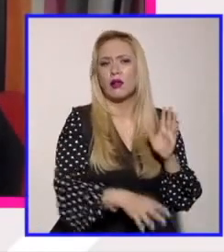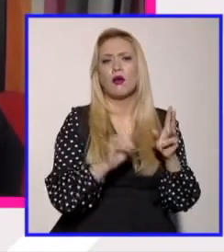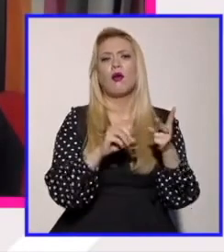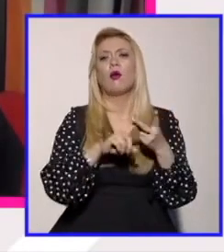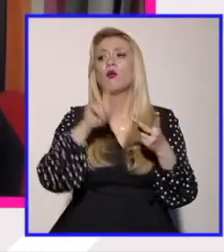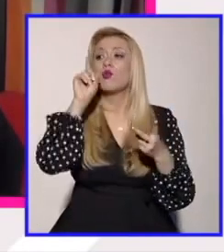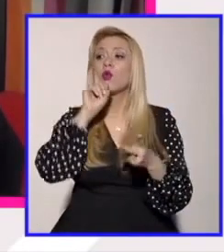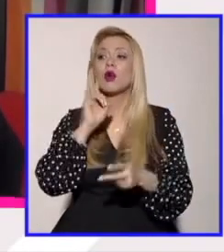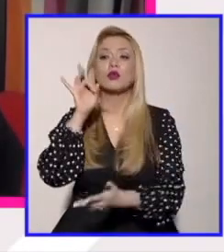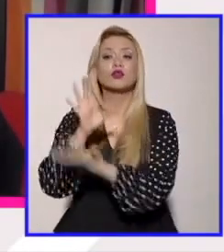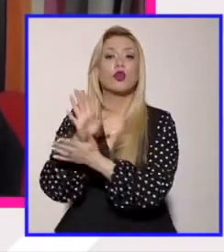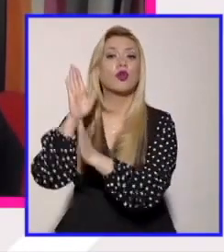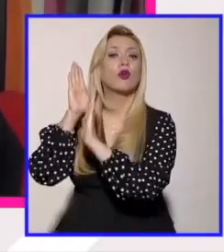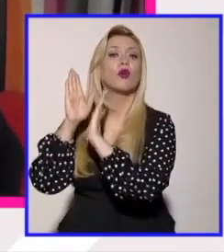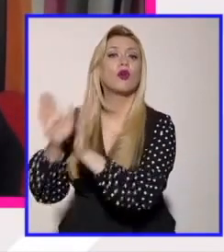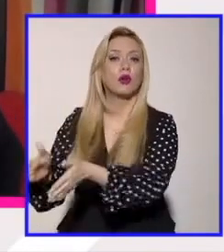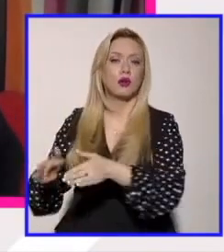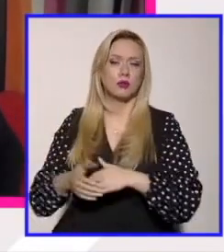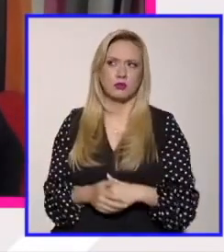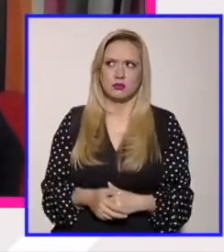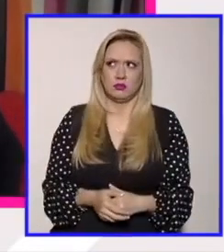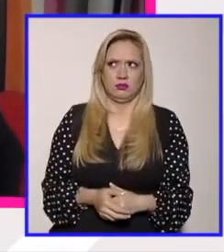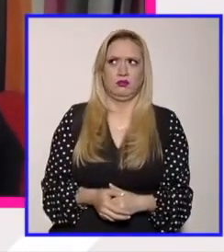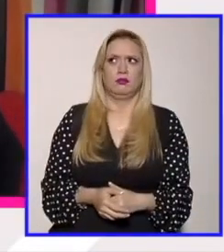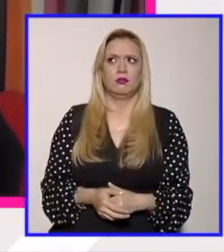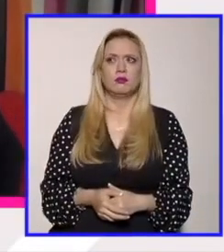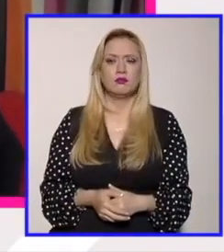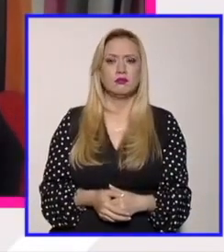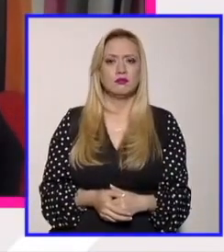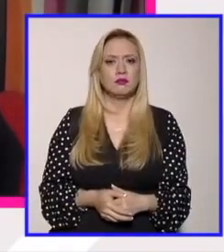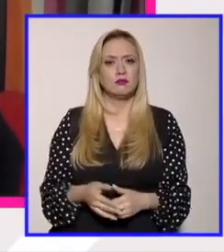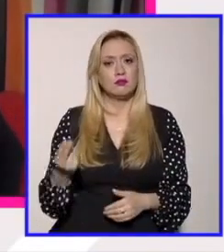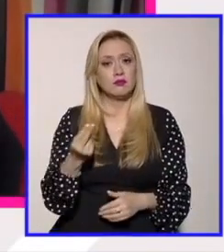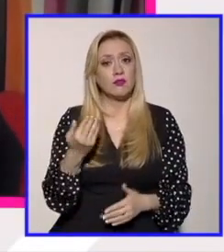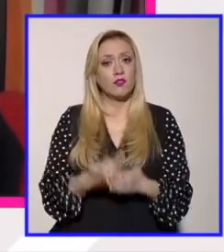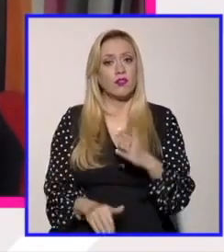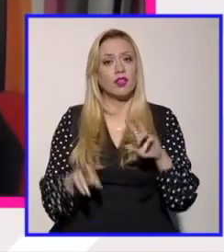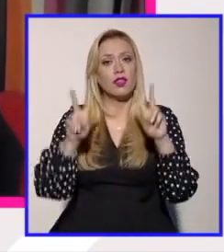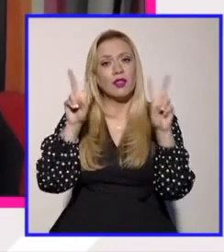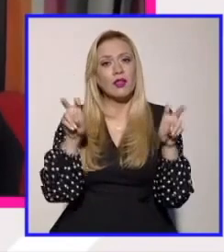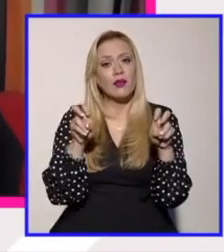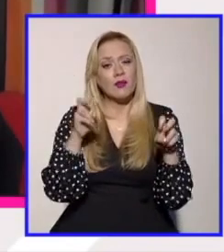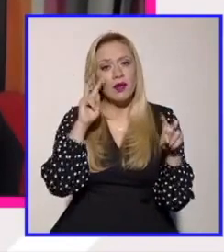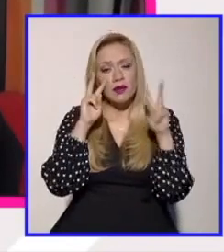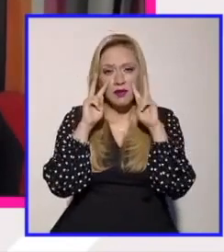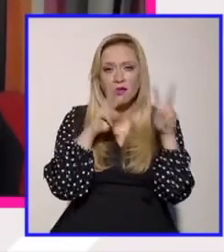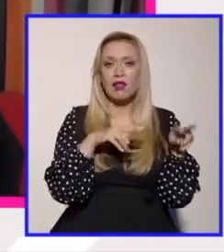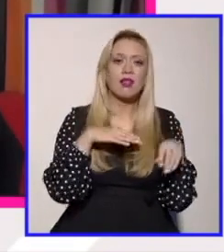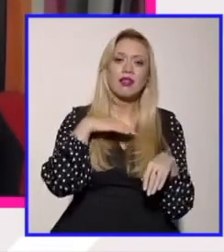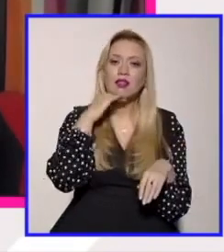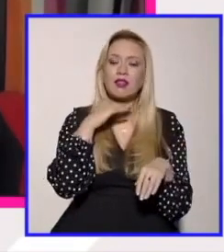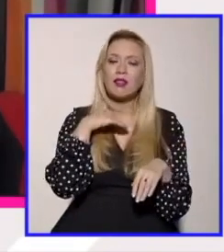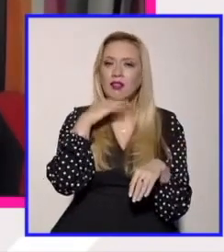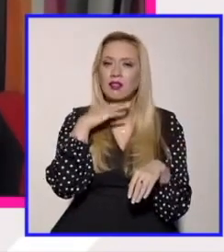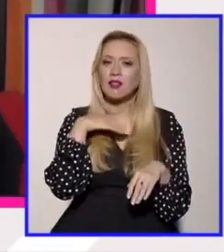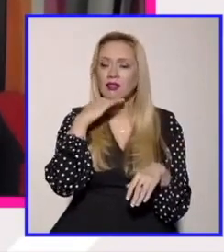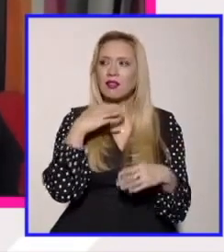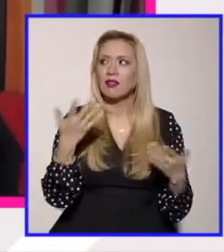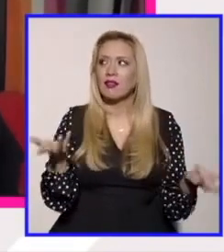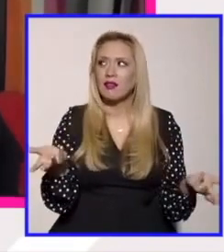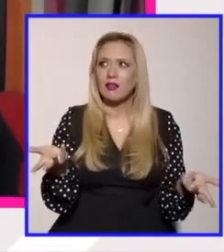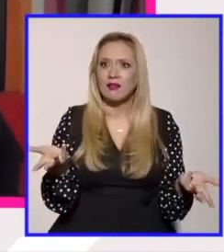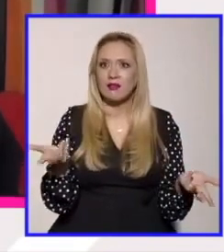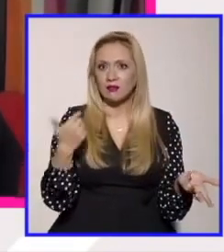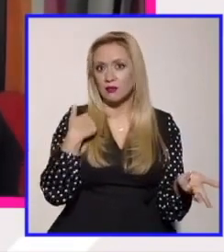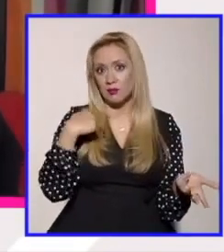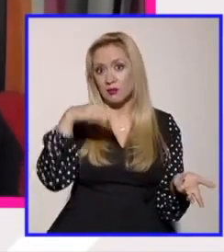pero o sea creo que hay temas que necesitamos discutir no obstante me parece que